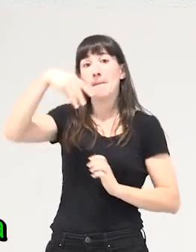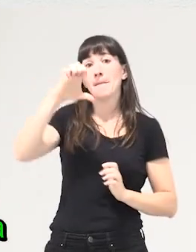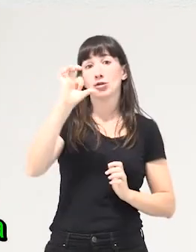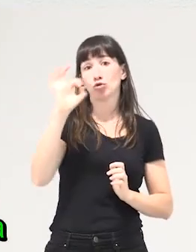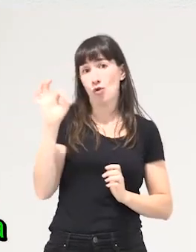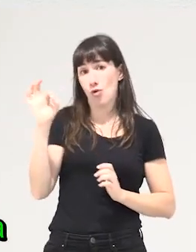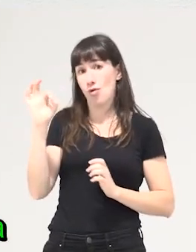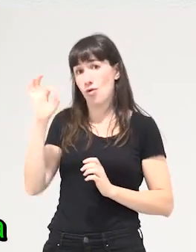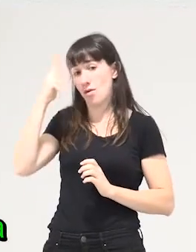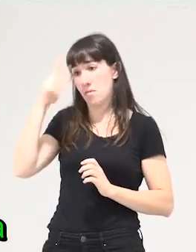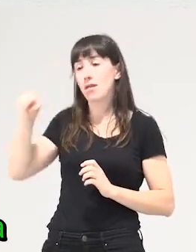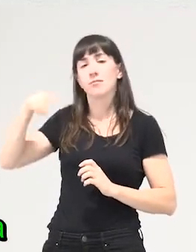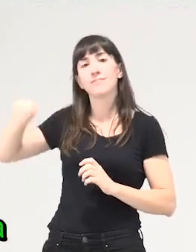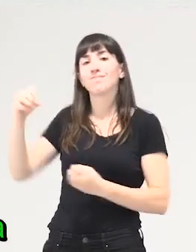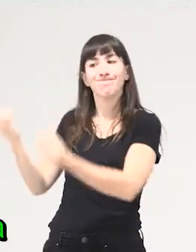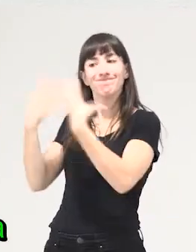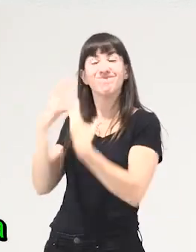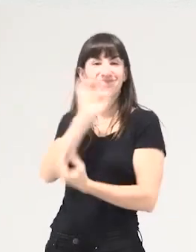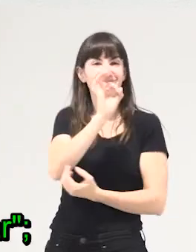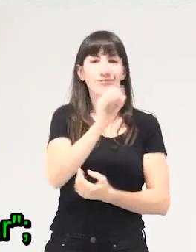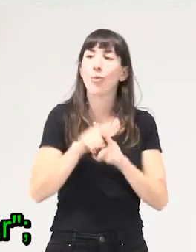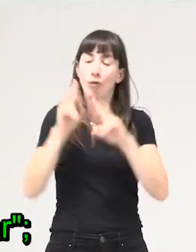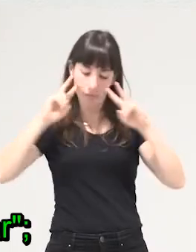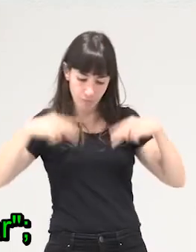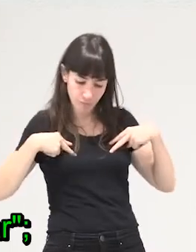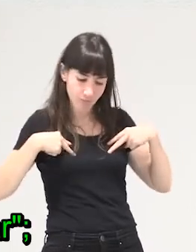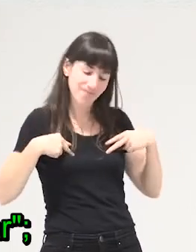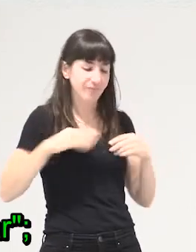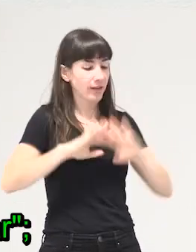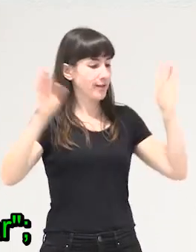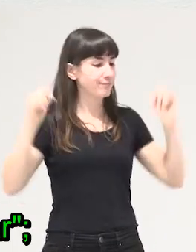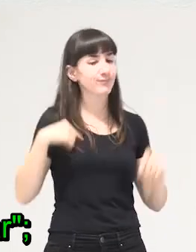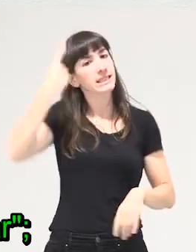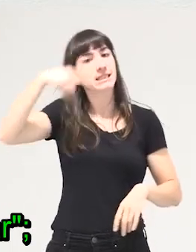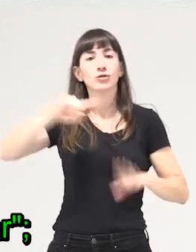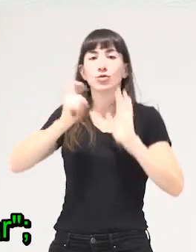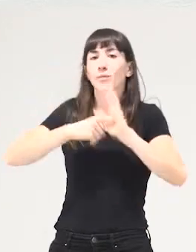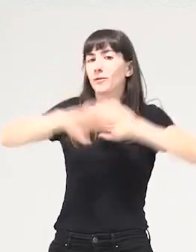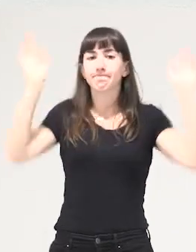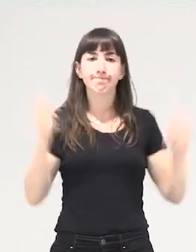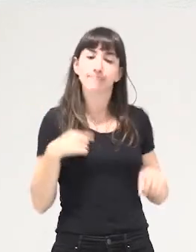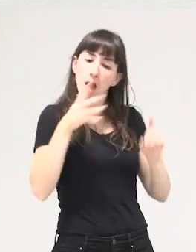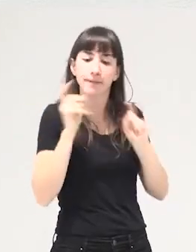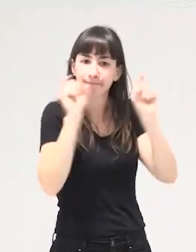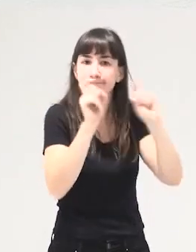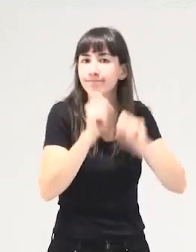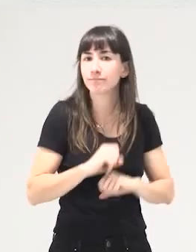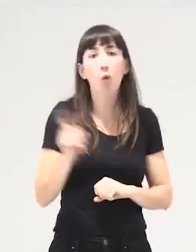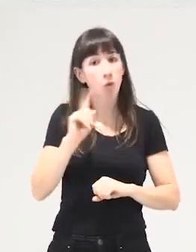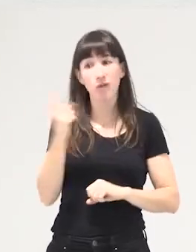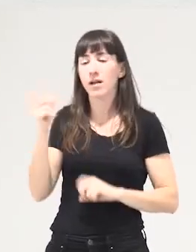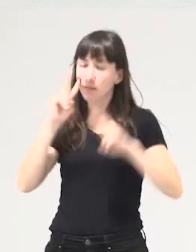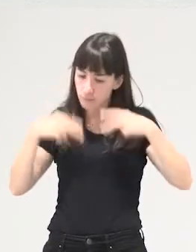o sea de alguna manera no quedarte contenta contigo misma como ya he llegado ya me lo sé todo y te lo puedo enseñar sino tener cierta